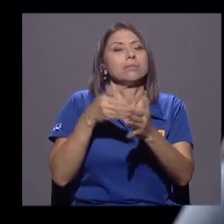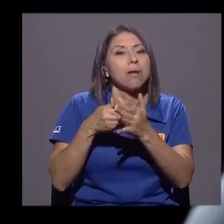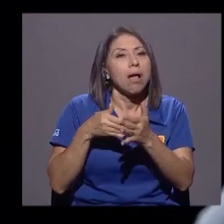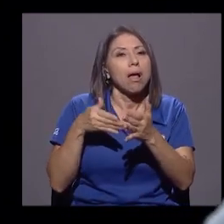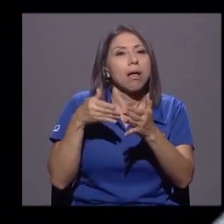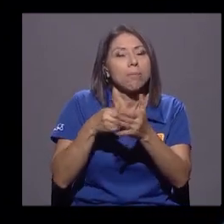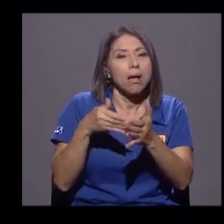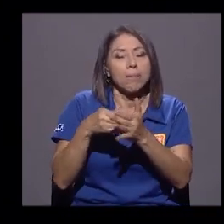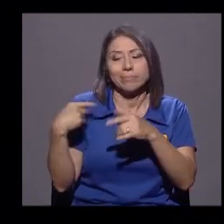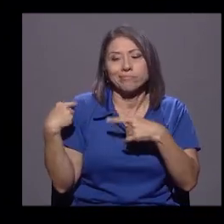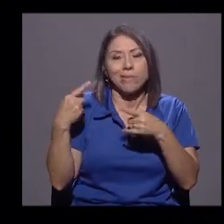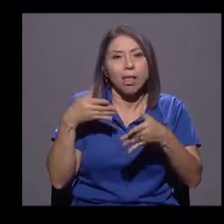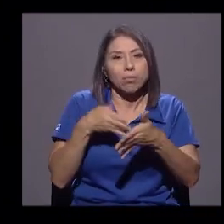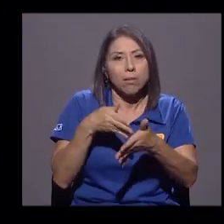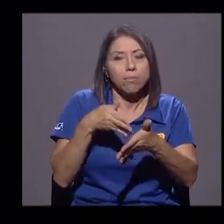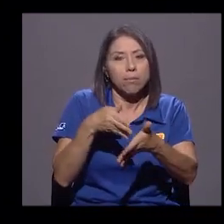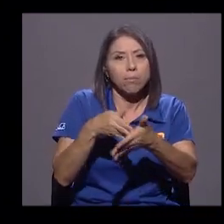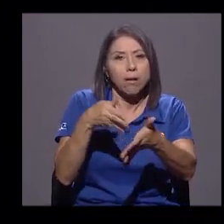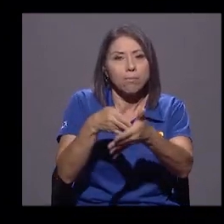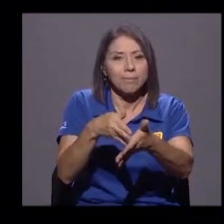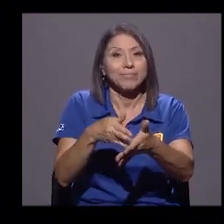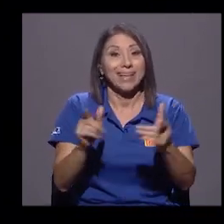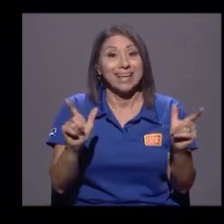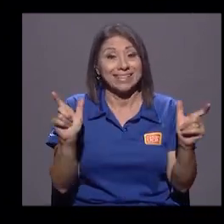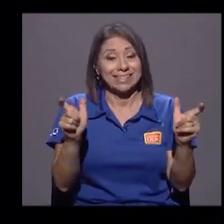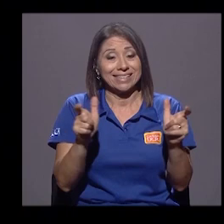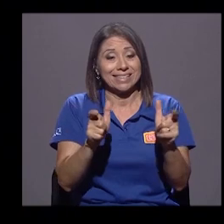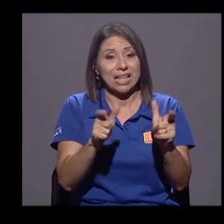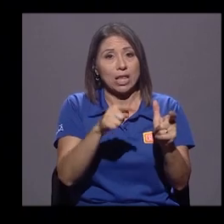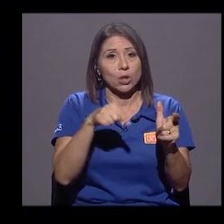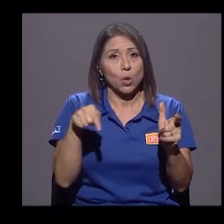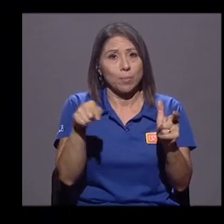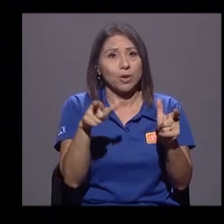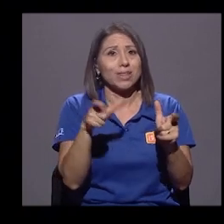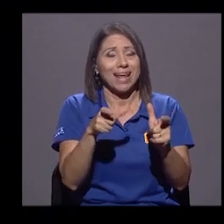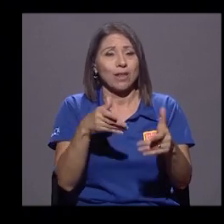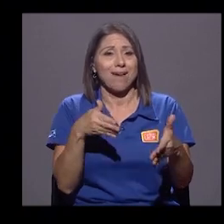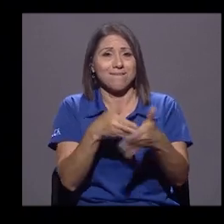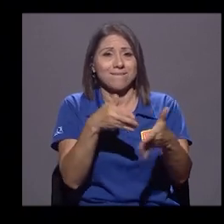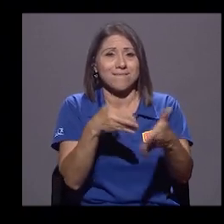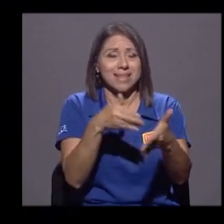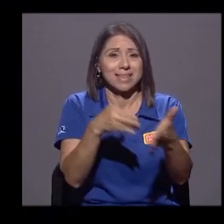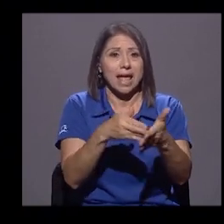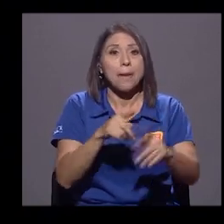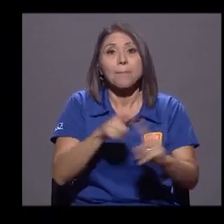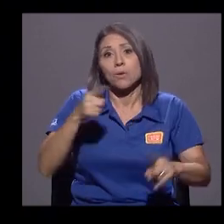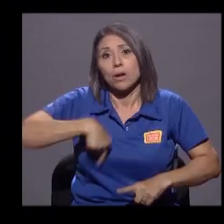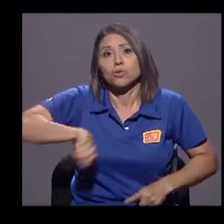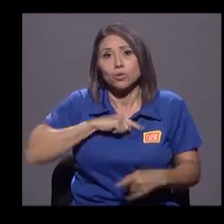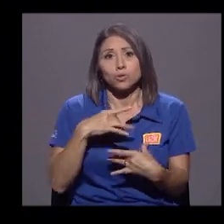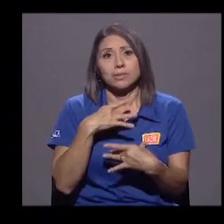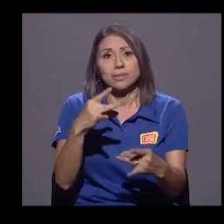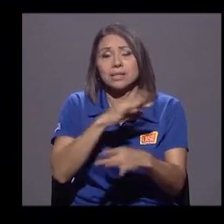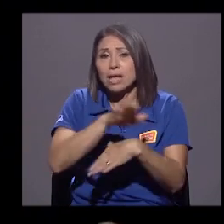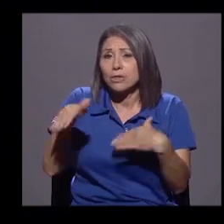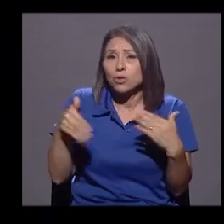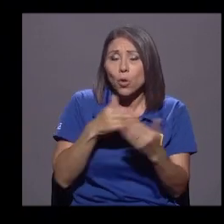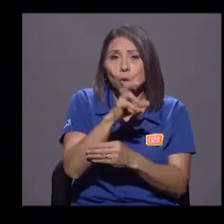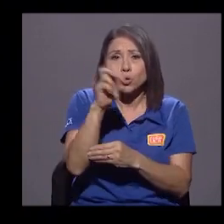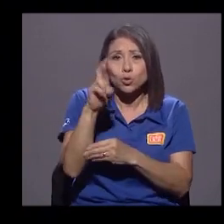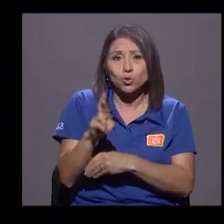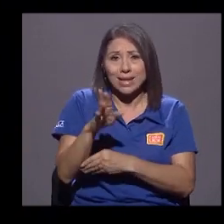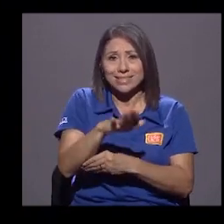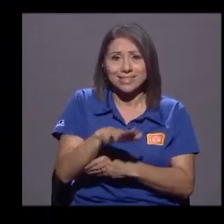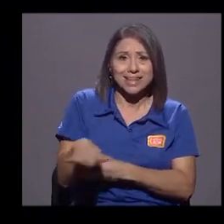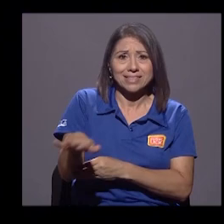menos en un sector ciertamente minoritario de la población, pero es que a nosotros nos interesan todos los costarricenses, no